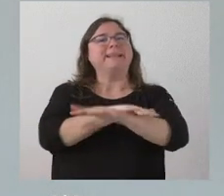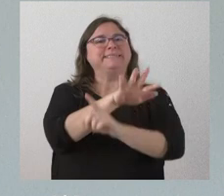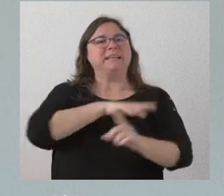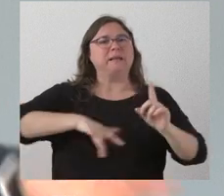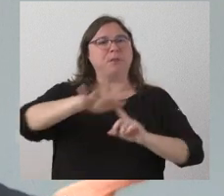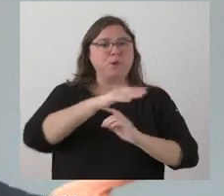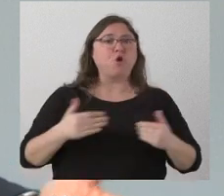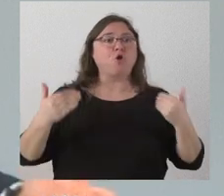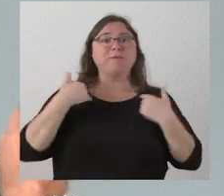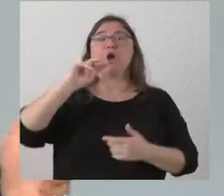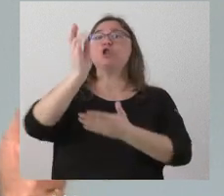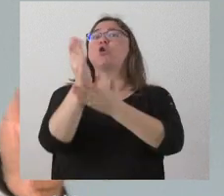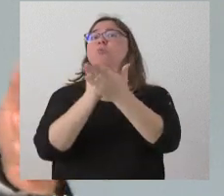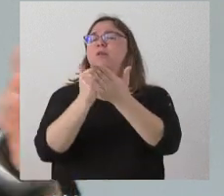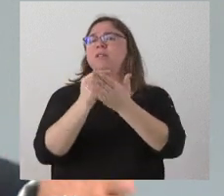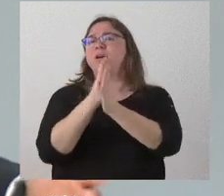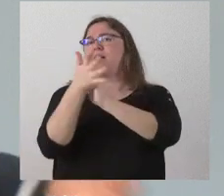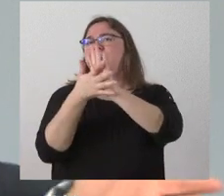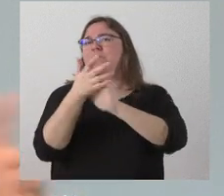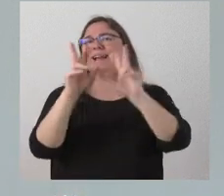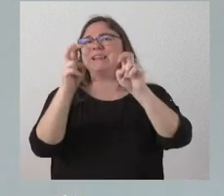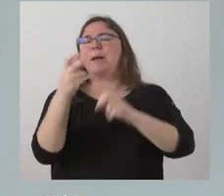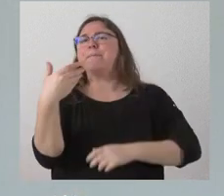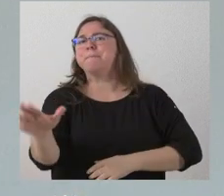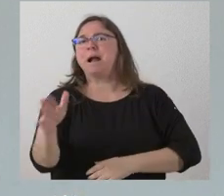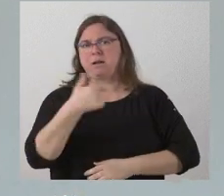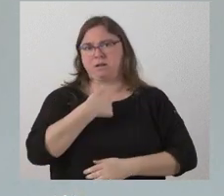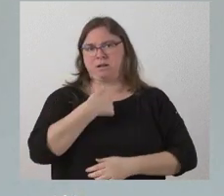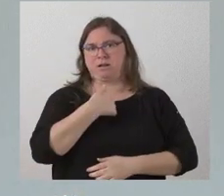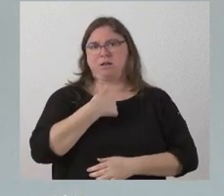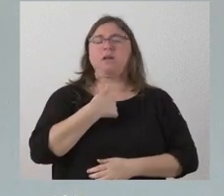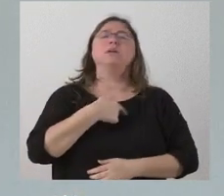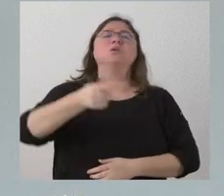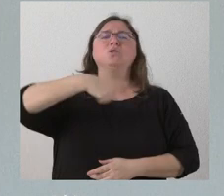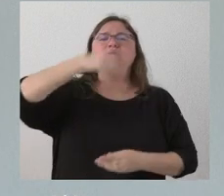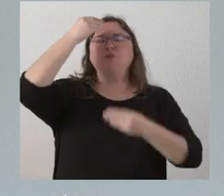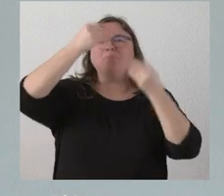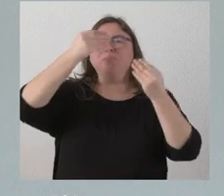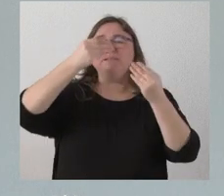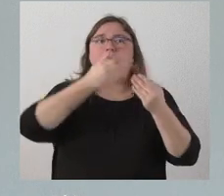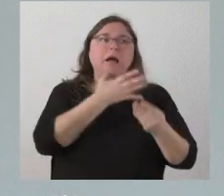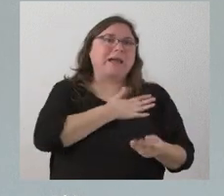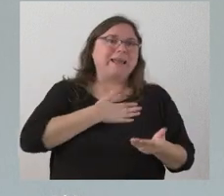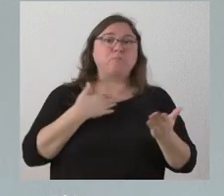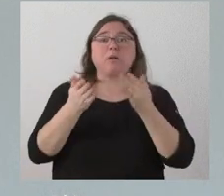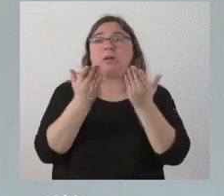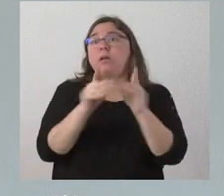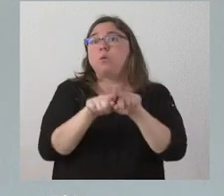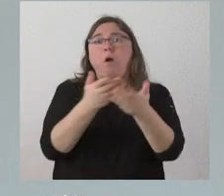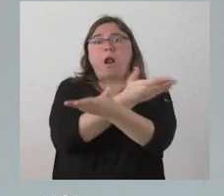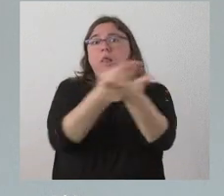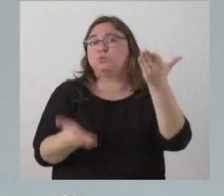que tiene competencias en otra comunidad autónoma cuando hablaba mal de alguien habló mal de Castilla y León nosotros ¿qué queremos? pues un trato justo que nos traten como a los demás